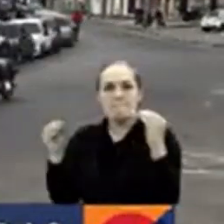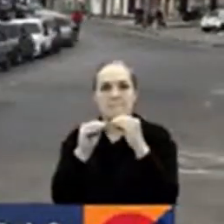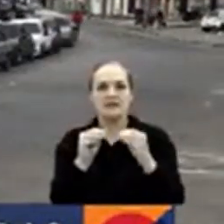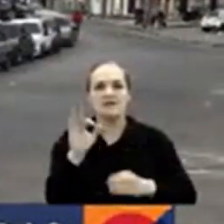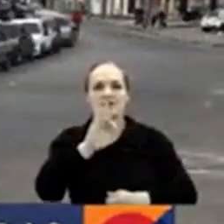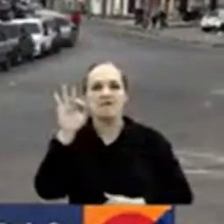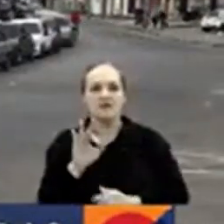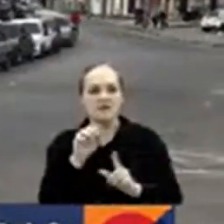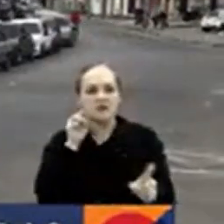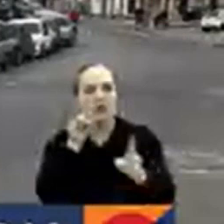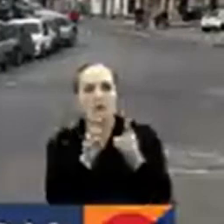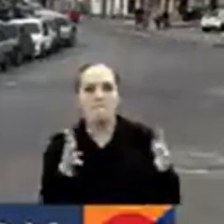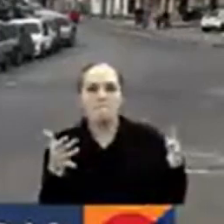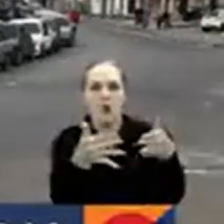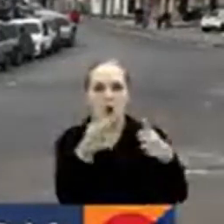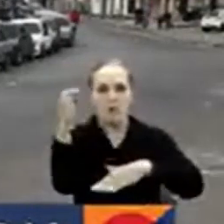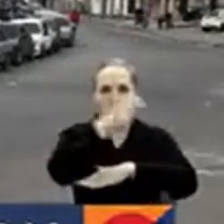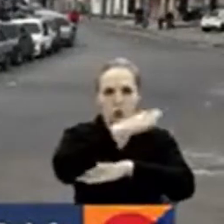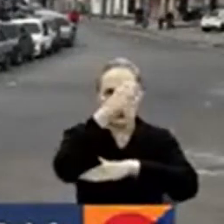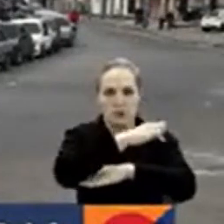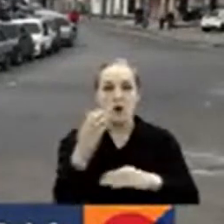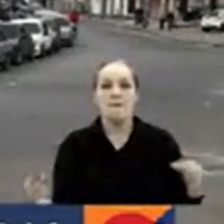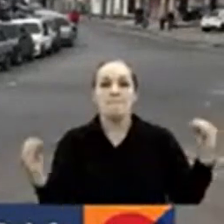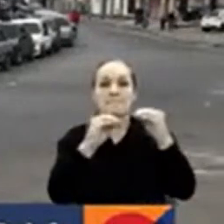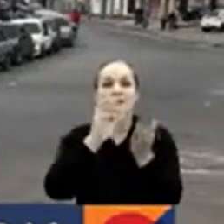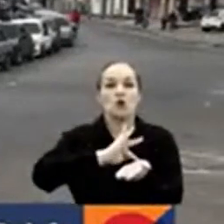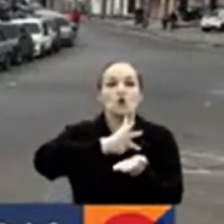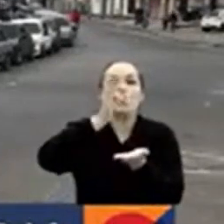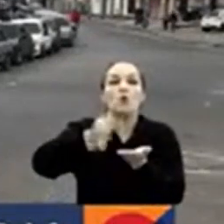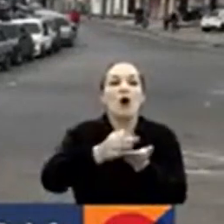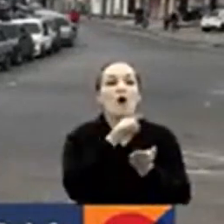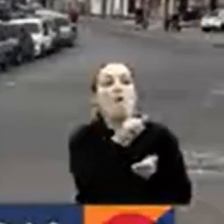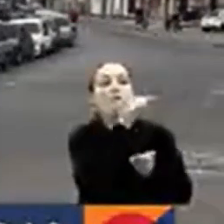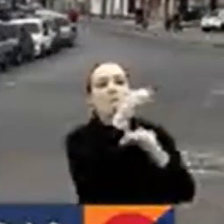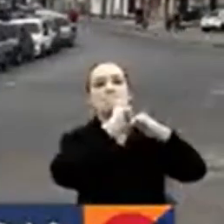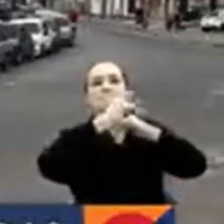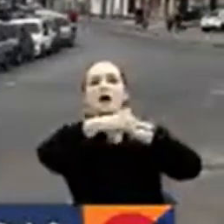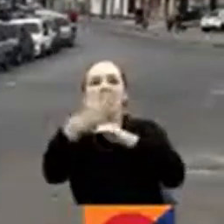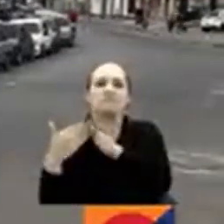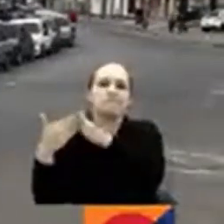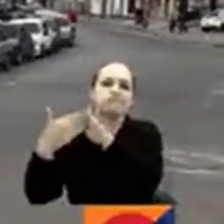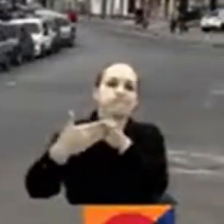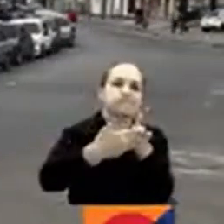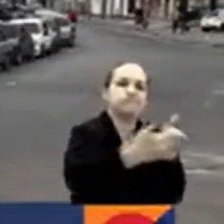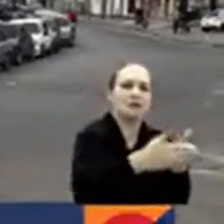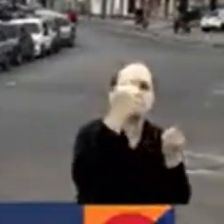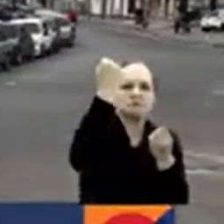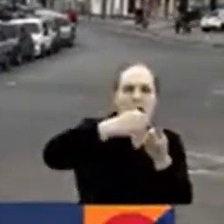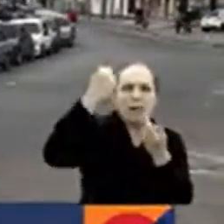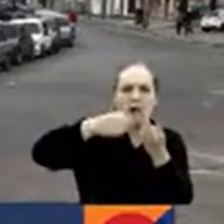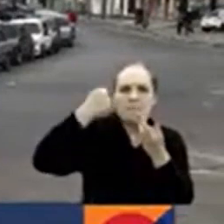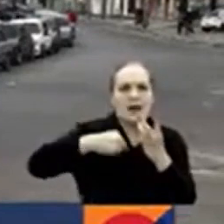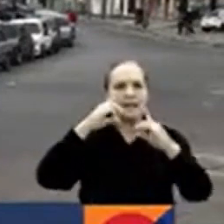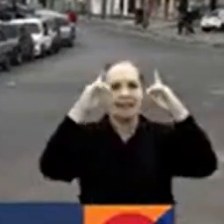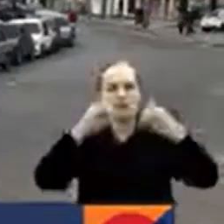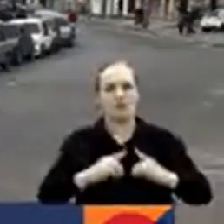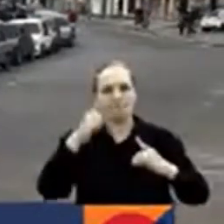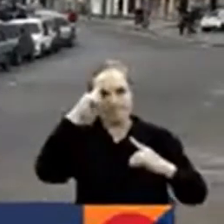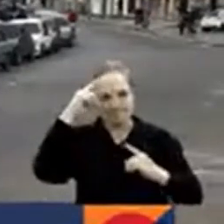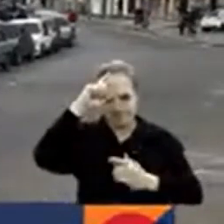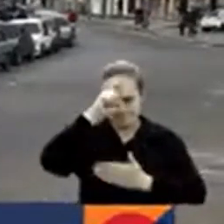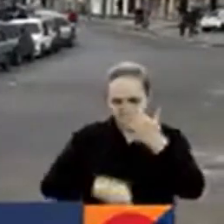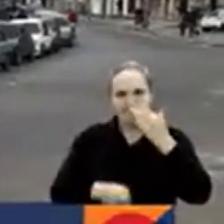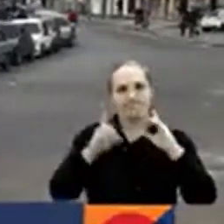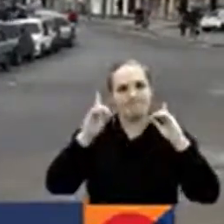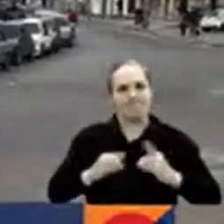y habilitar de manera permanente el puerto de Tumaco para la importación y la exportación vía marítima son algunas de las determinaciones